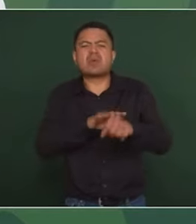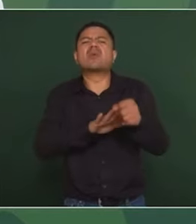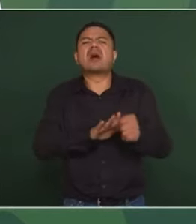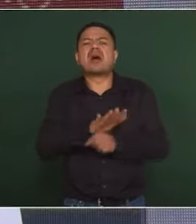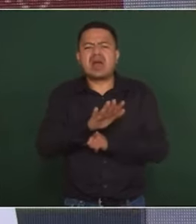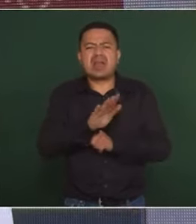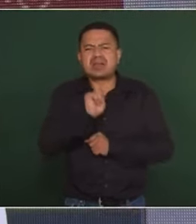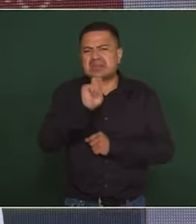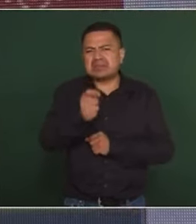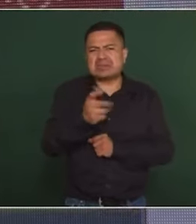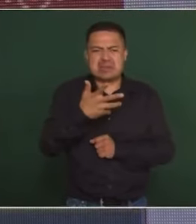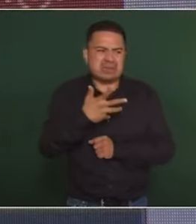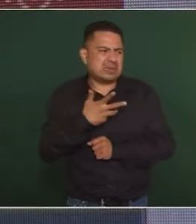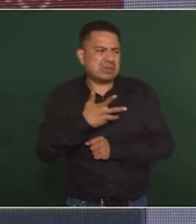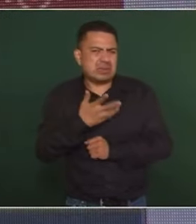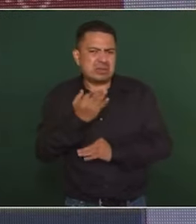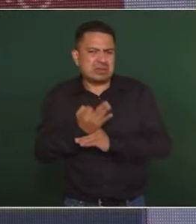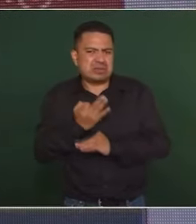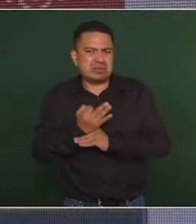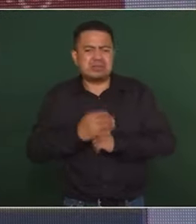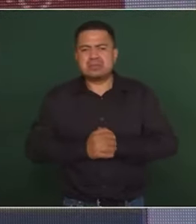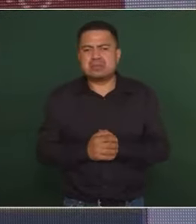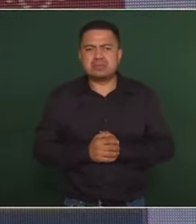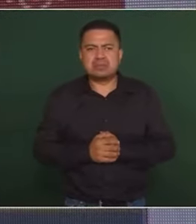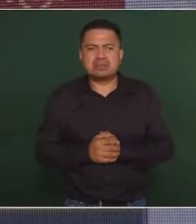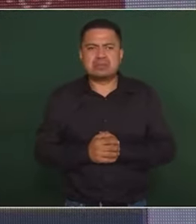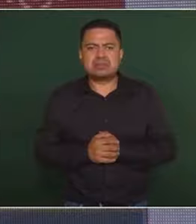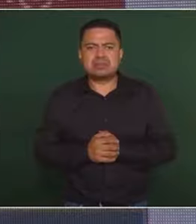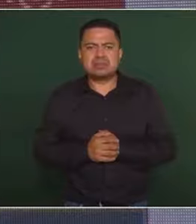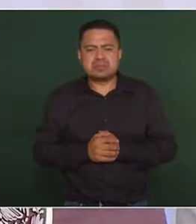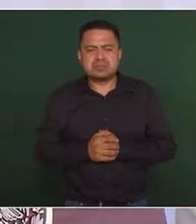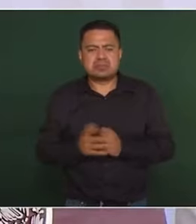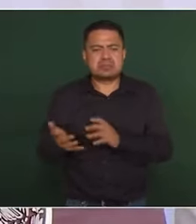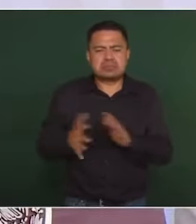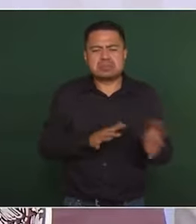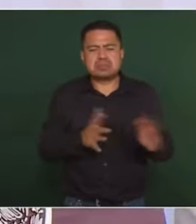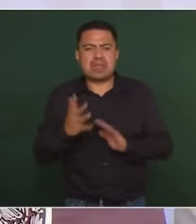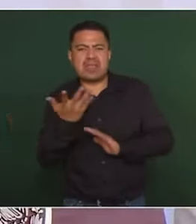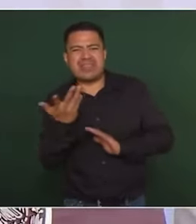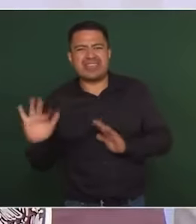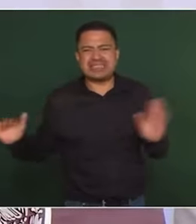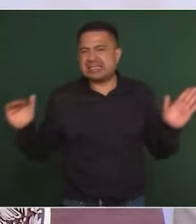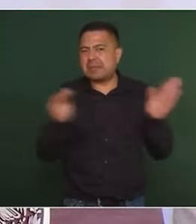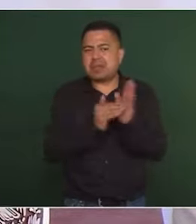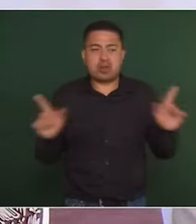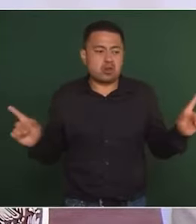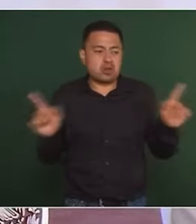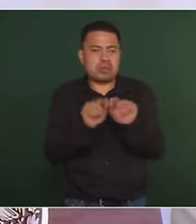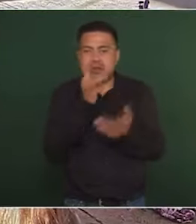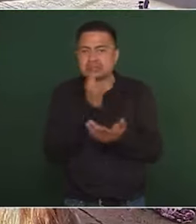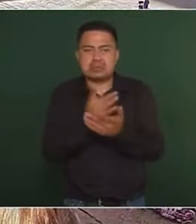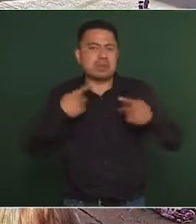mantener alrededor de 10 mil elementos sólo en Acapulco,